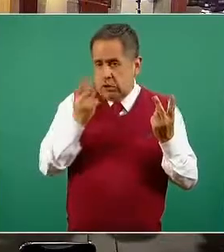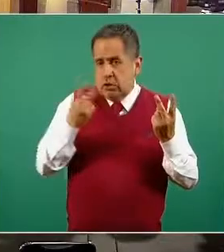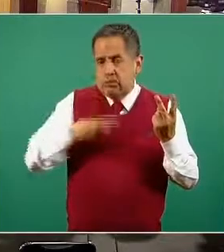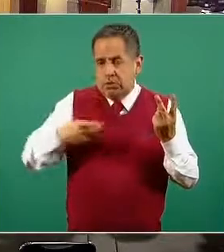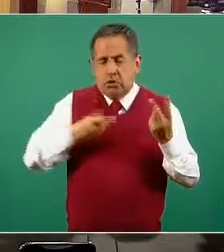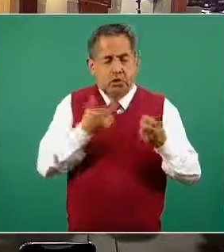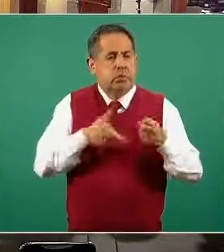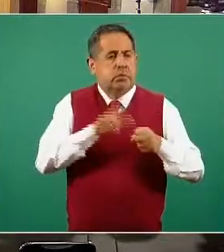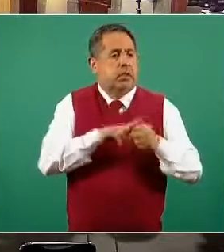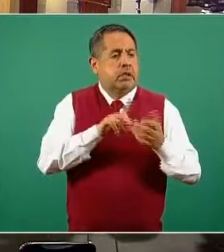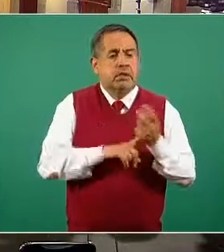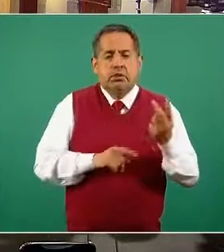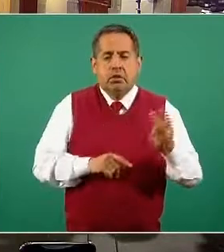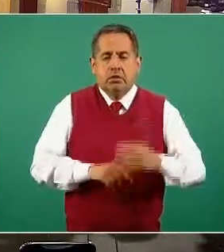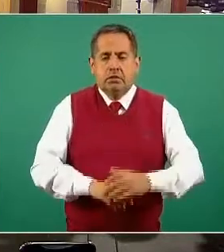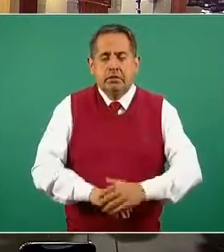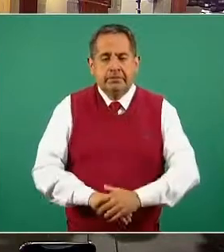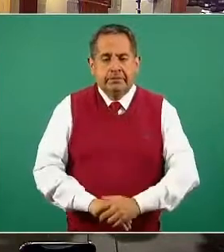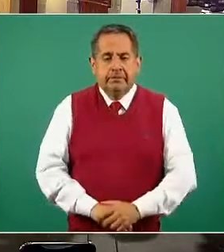La siguiente.